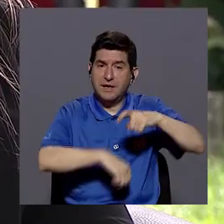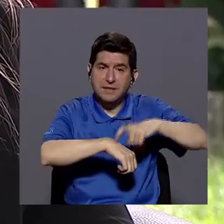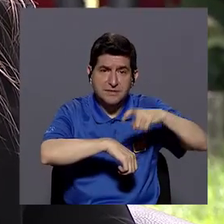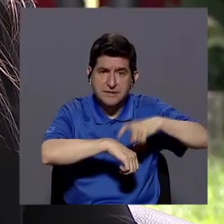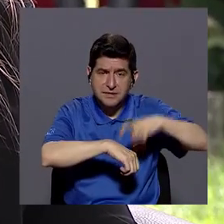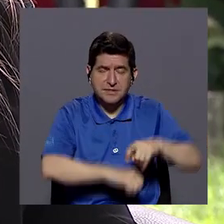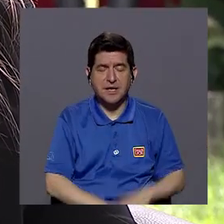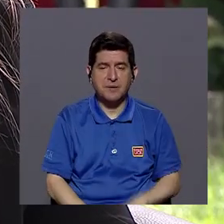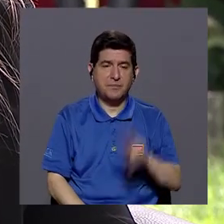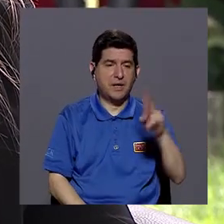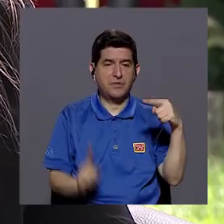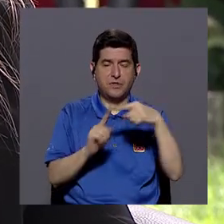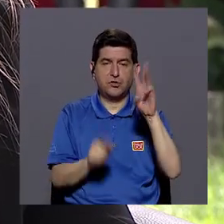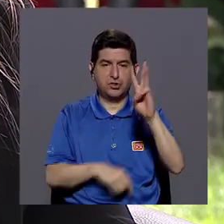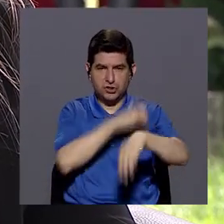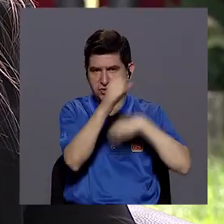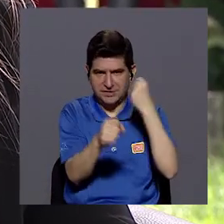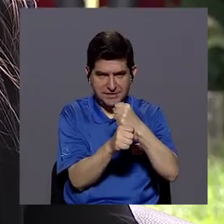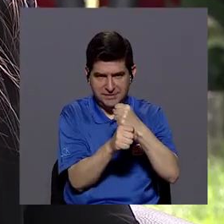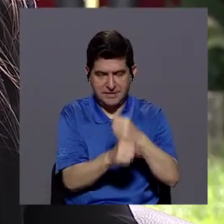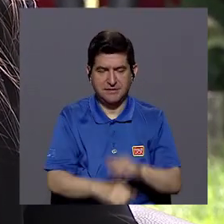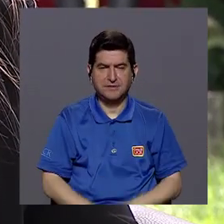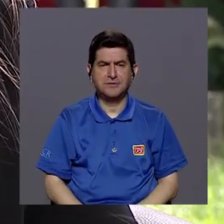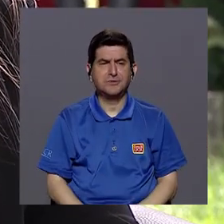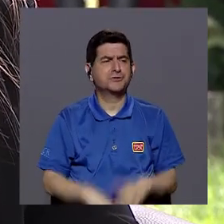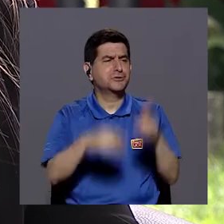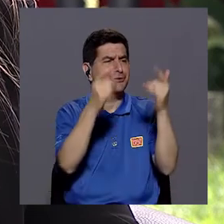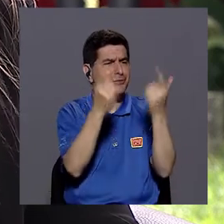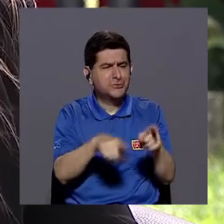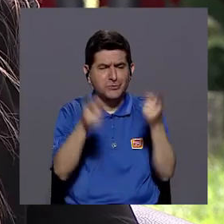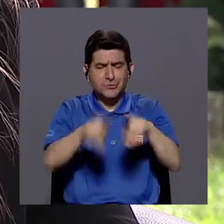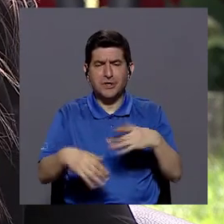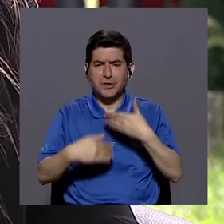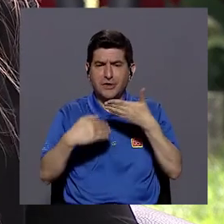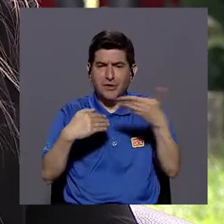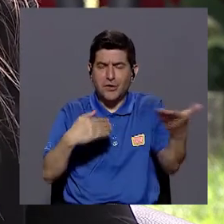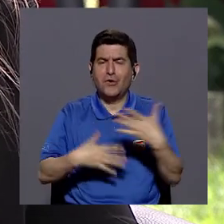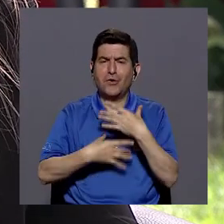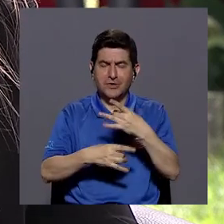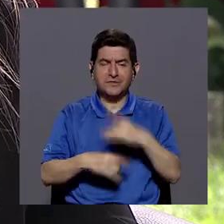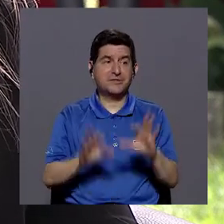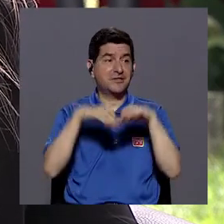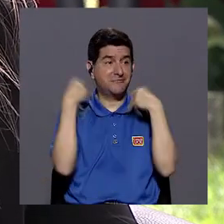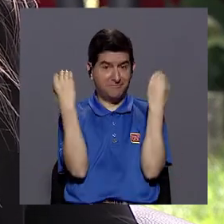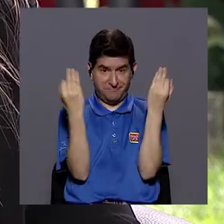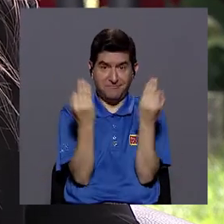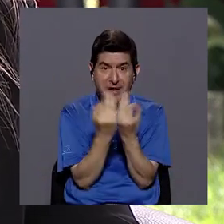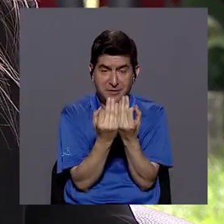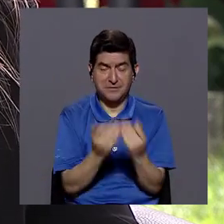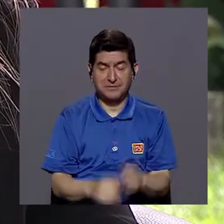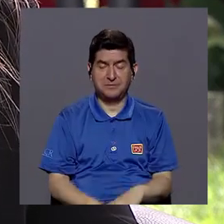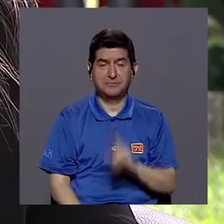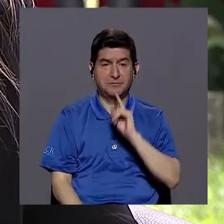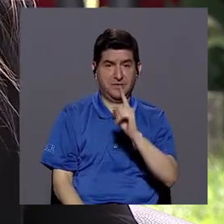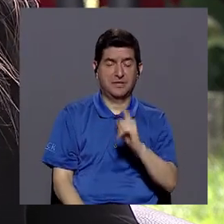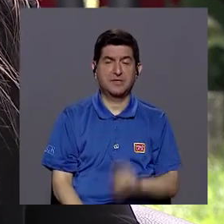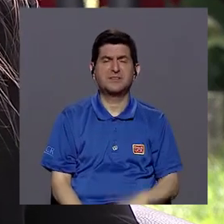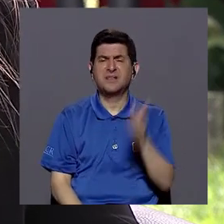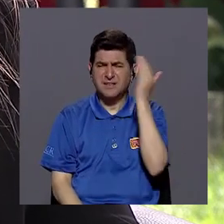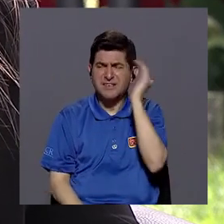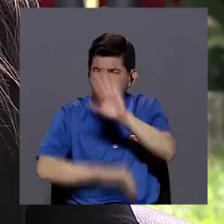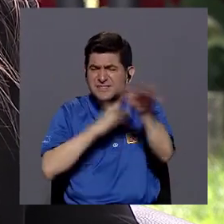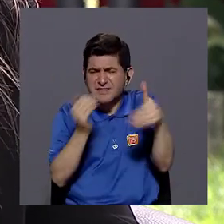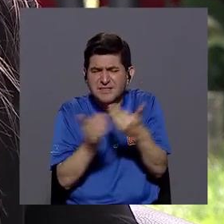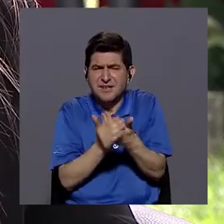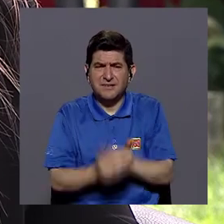etapa de los 2 a los 6 años suceden cosas muy curiosas, ¿verdad? Las familias nos dicen, bueno, y lo